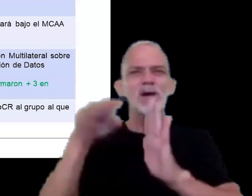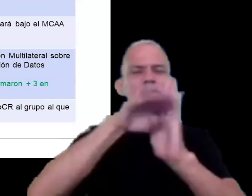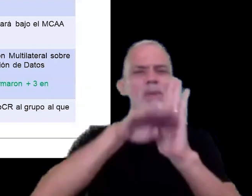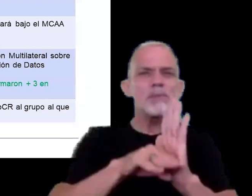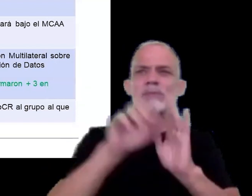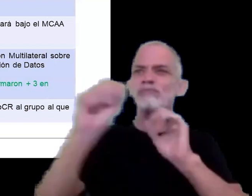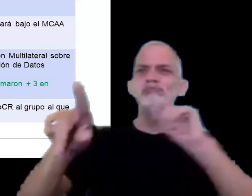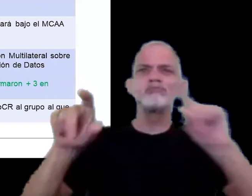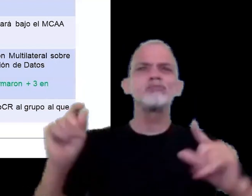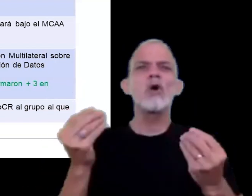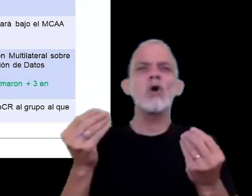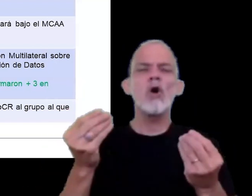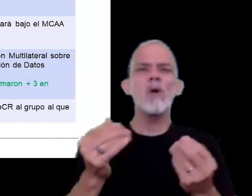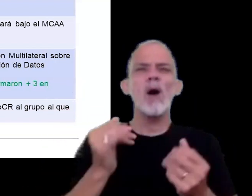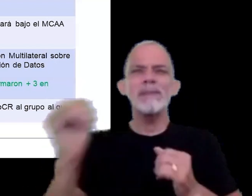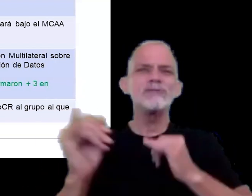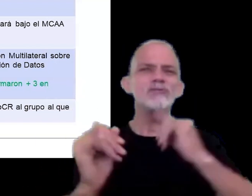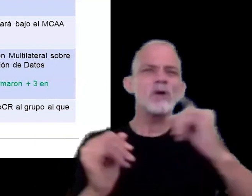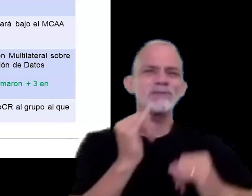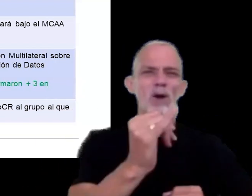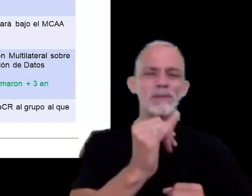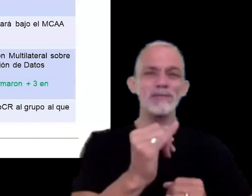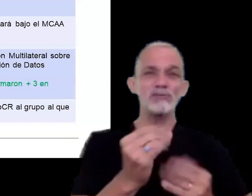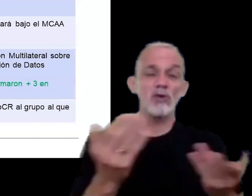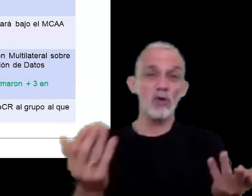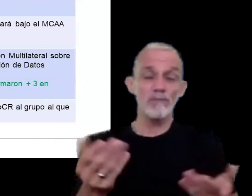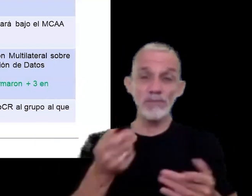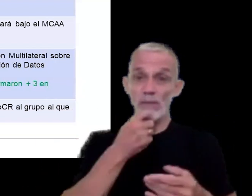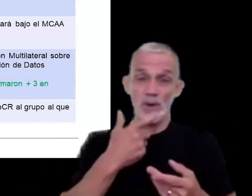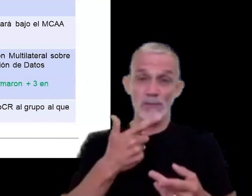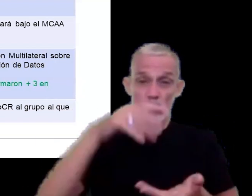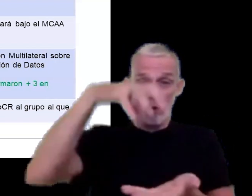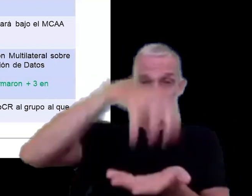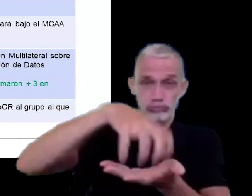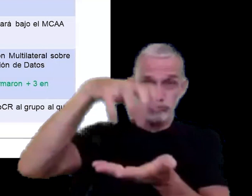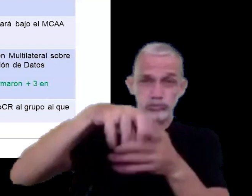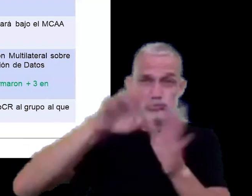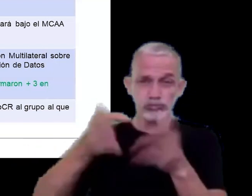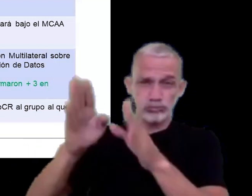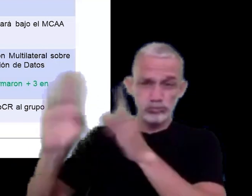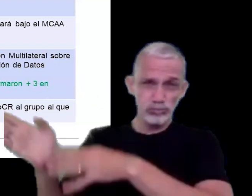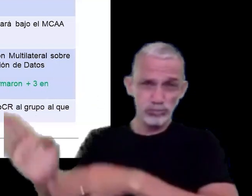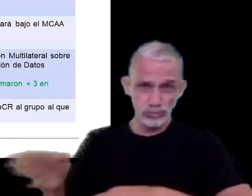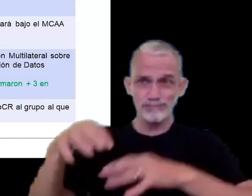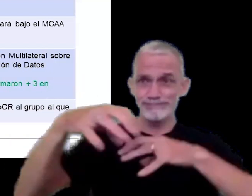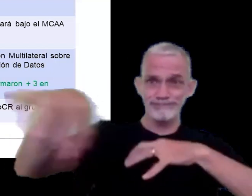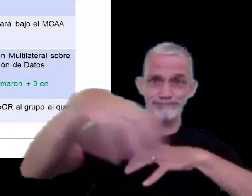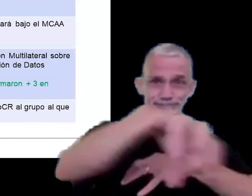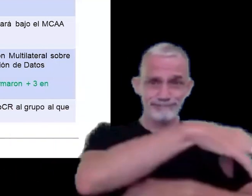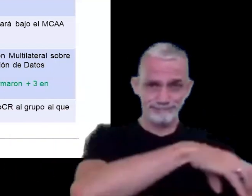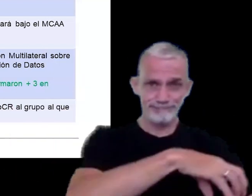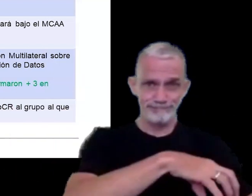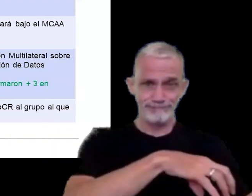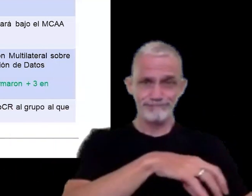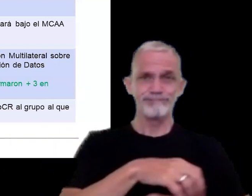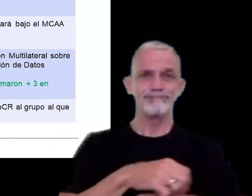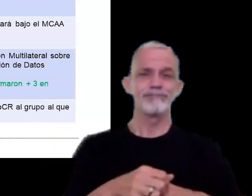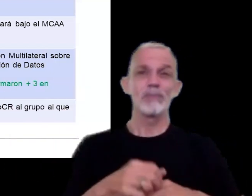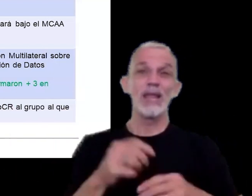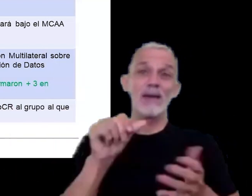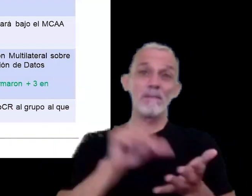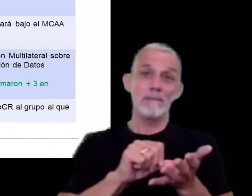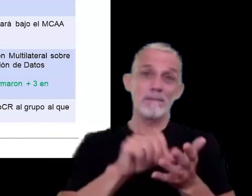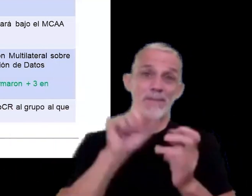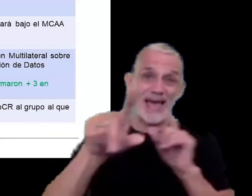notificación local mediante el cual las entidades filiales que operan en cada